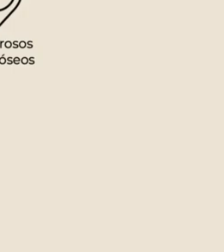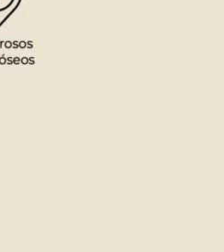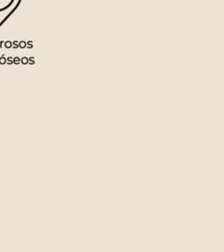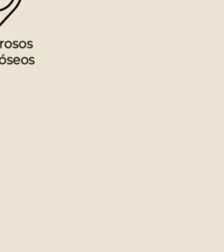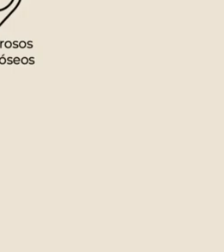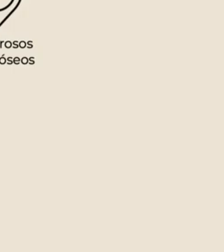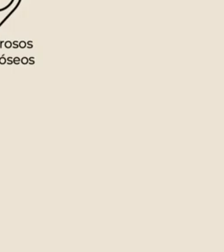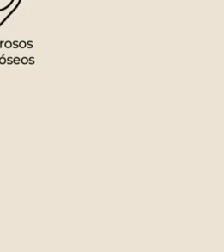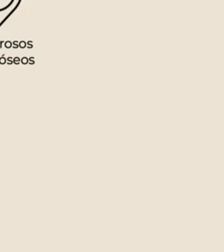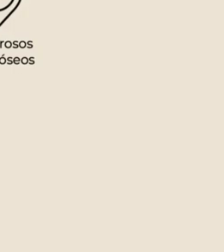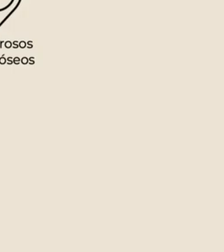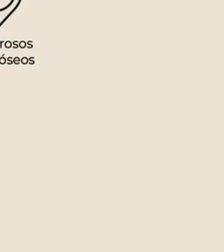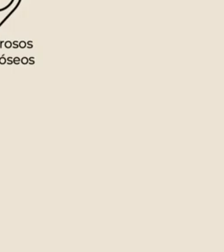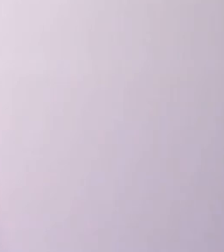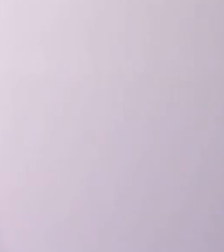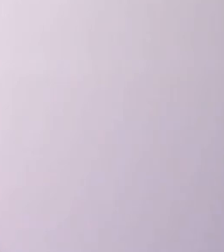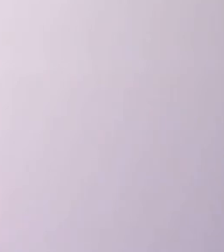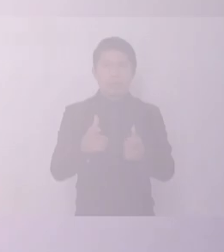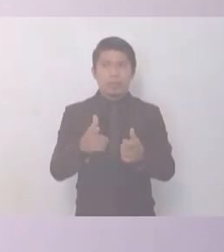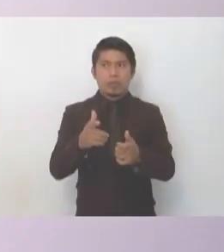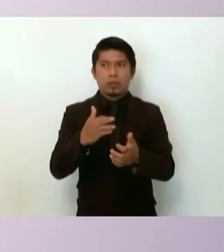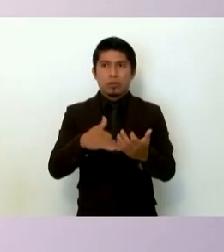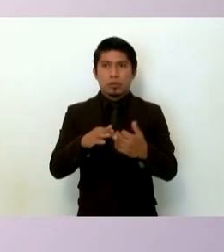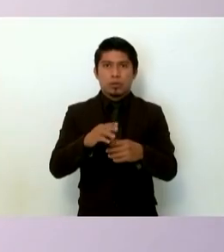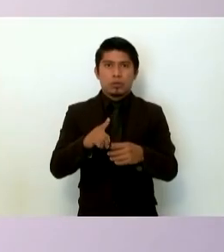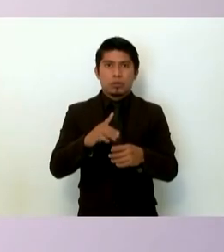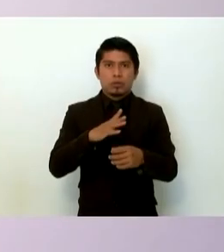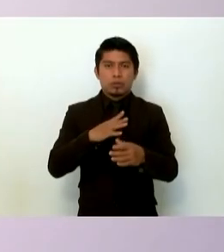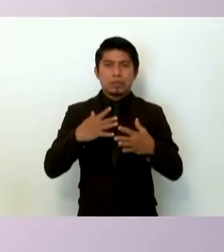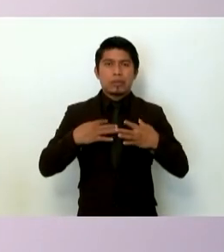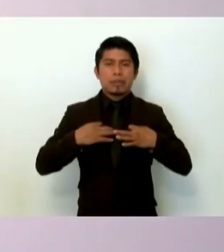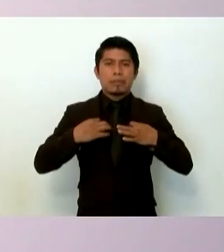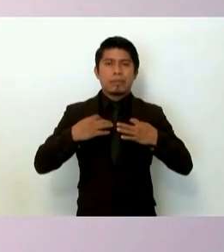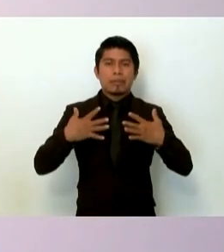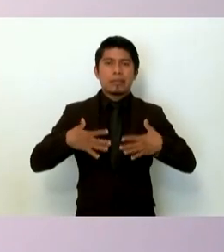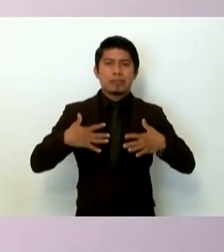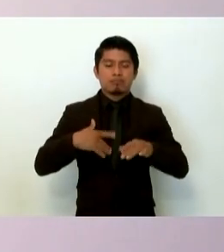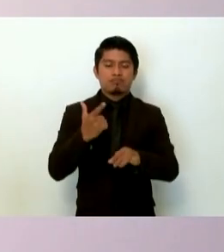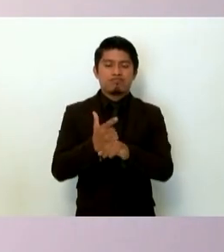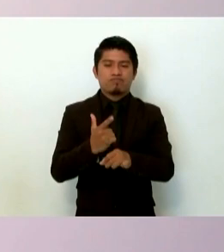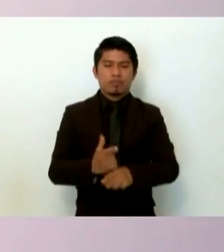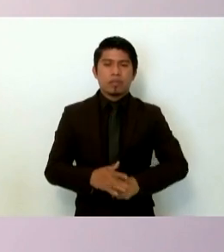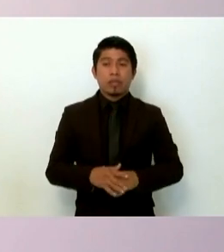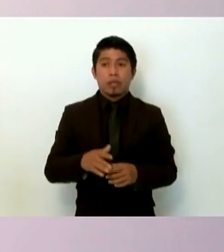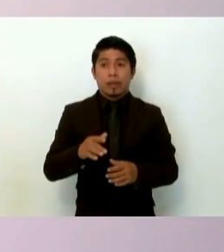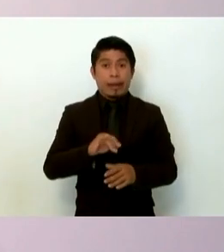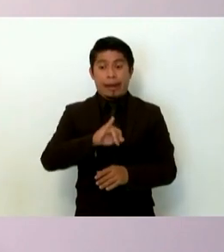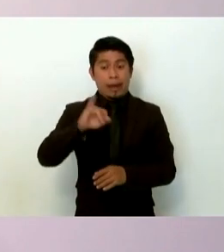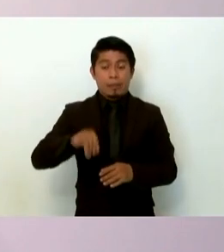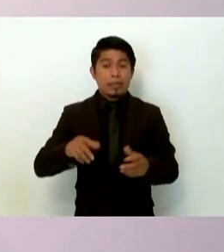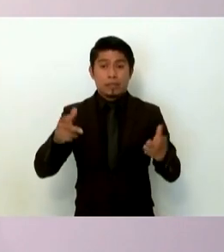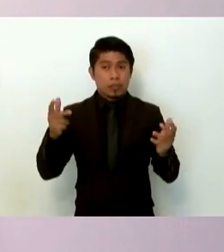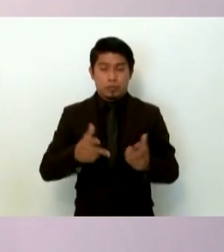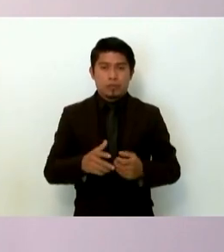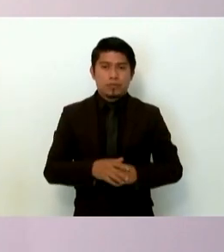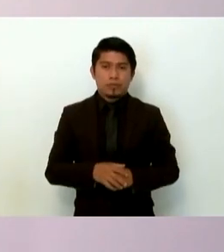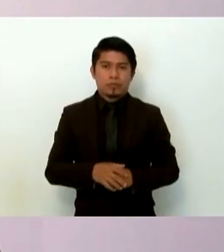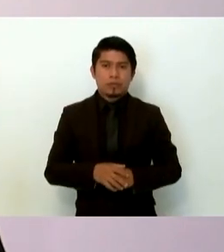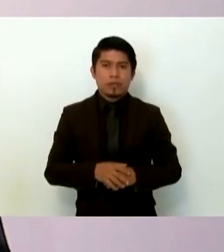indicios balísticos y prendas de vestir esta solamente nunca hemos hecho nosotros